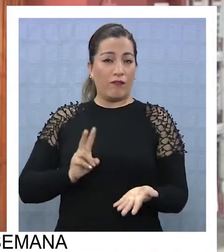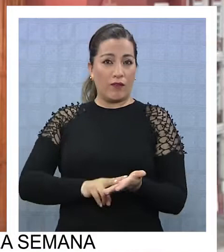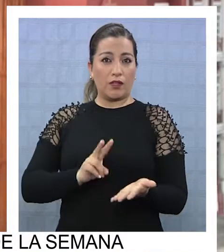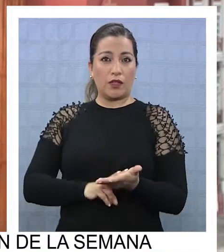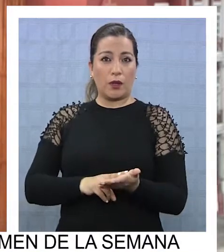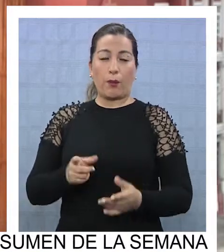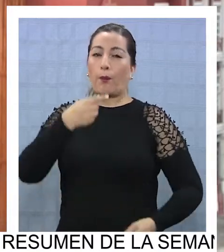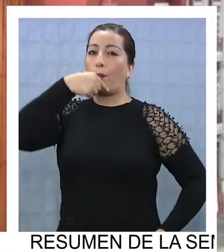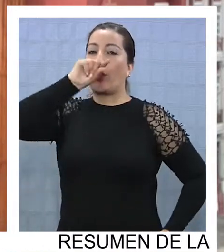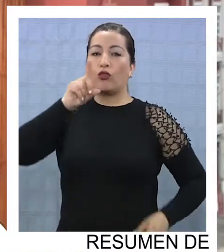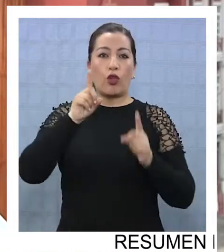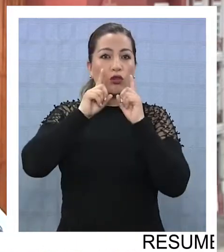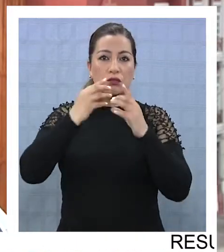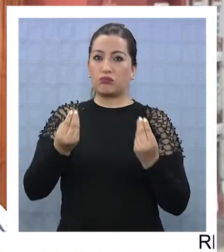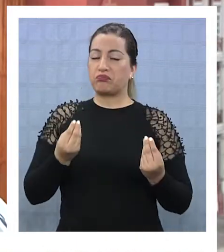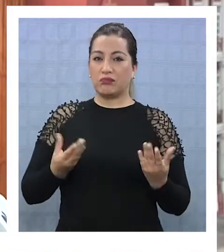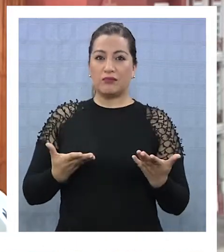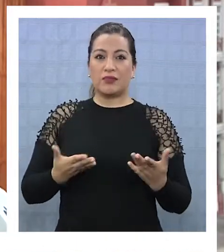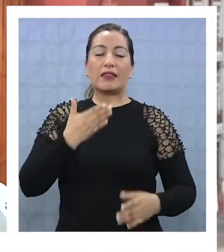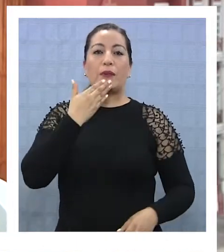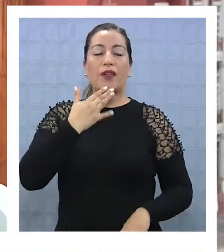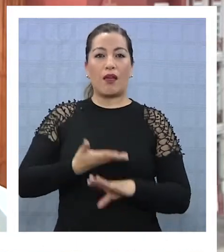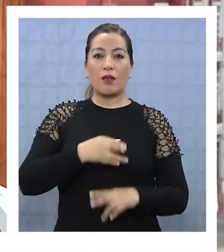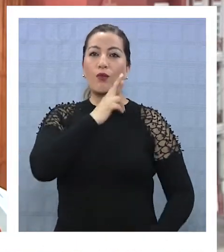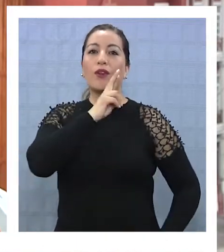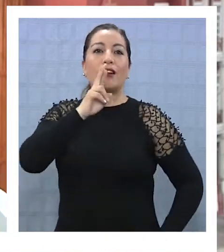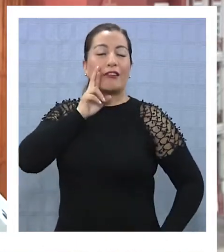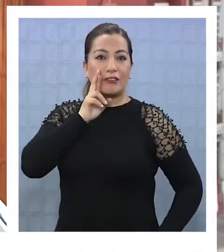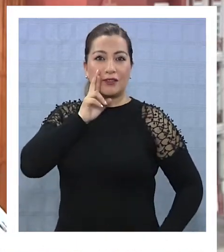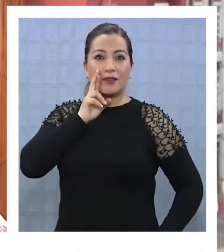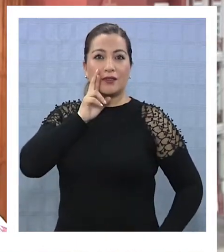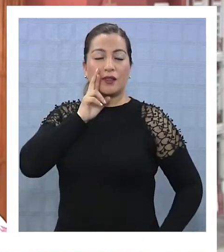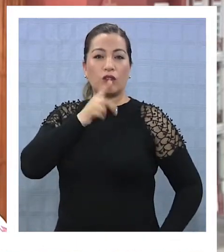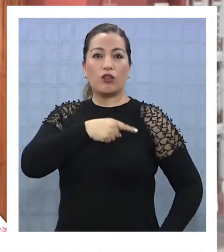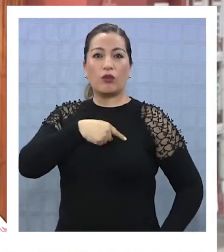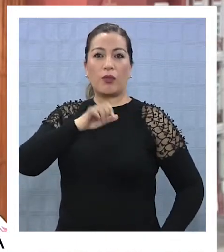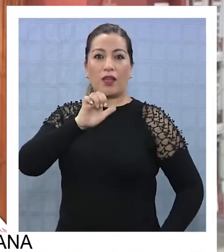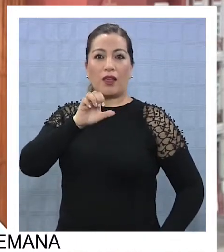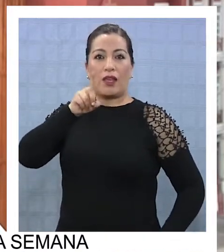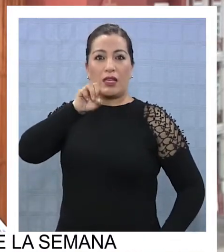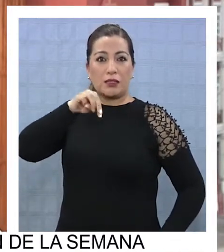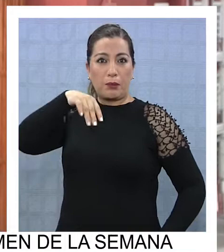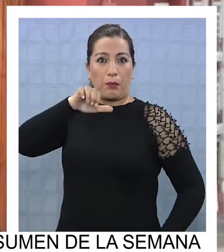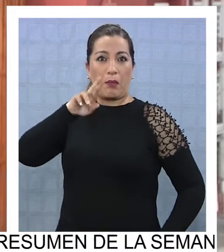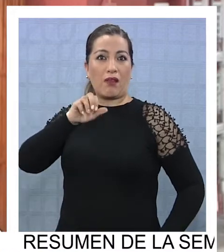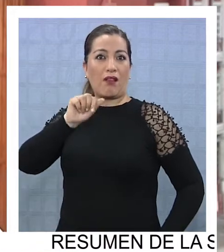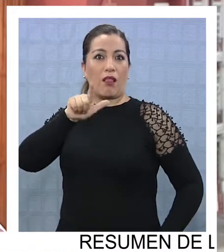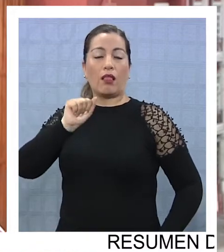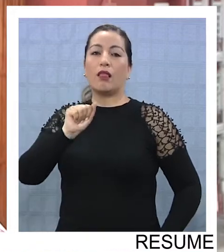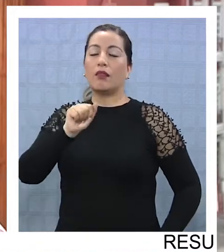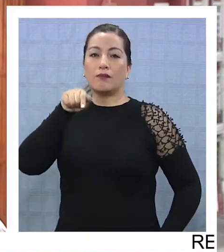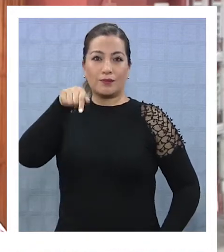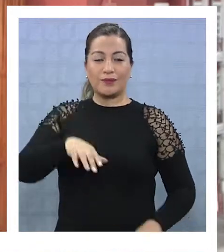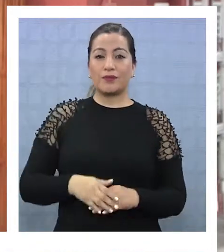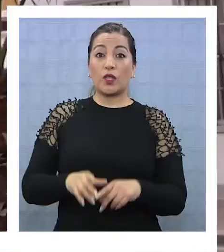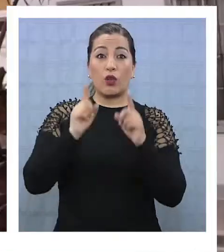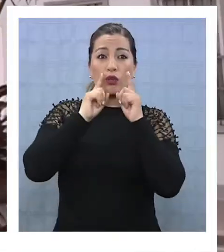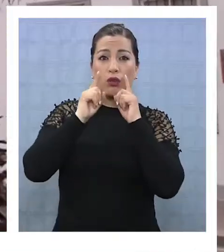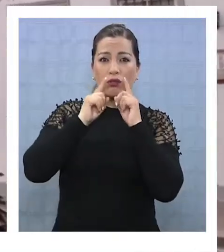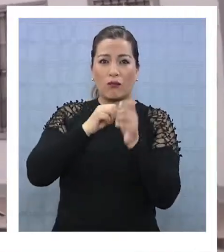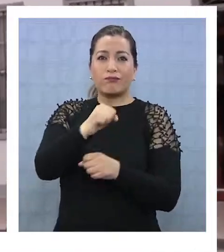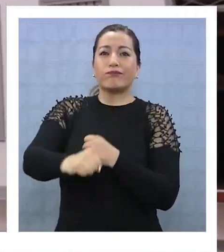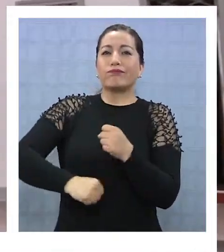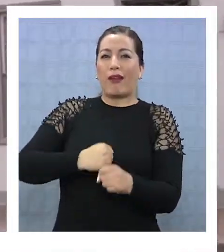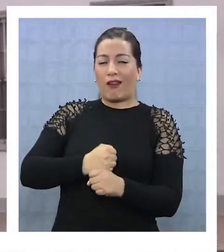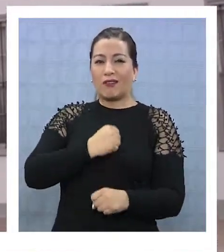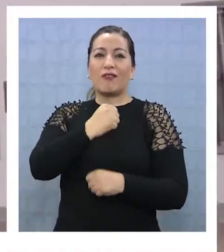este hotel. Además tenemos un restaurante que es el Esmeralda Wine & Bistro, que es el restaurante del hotel. El